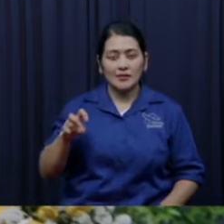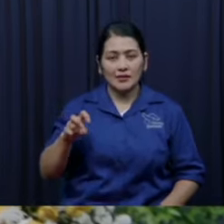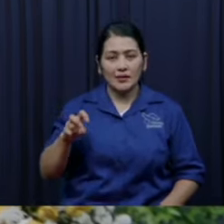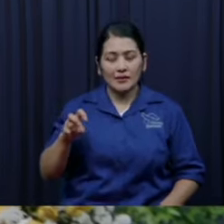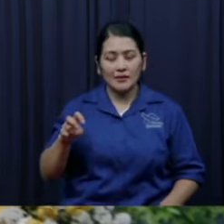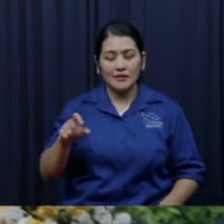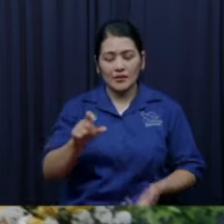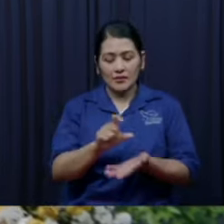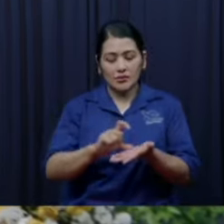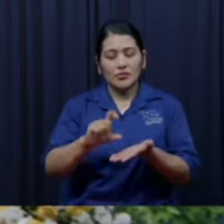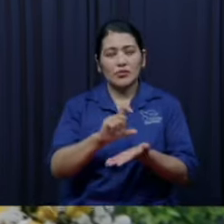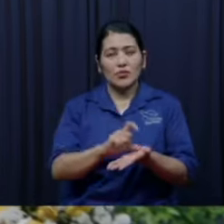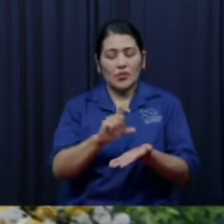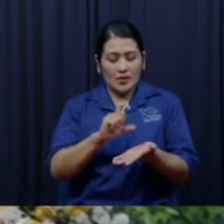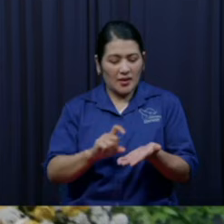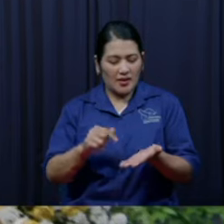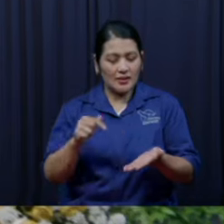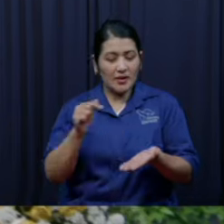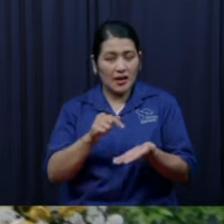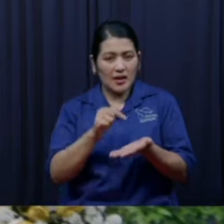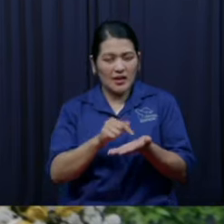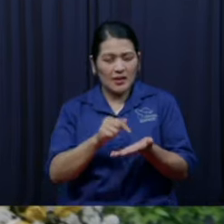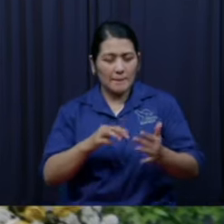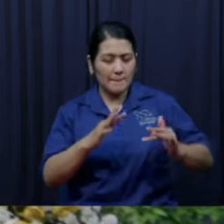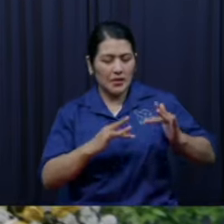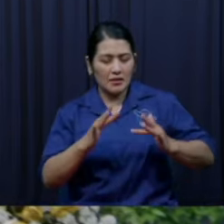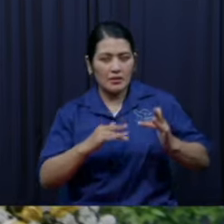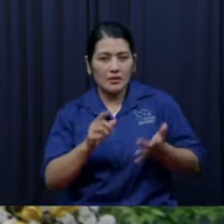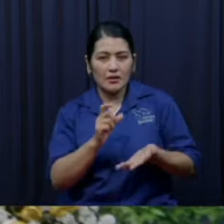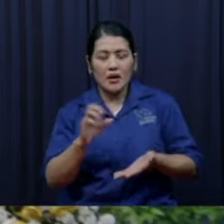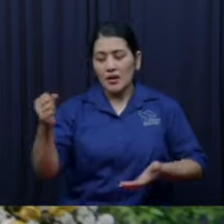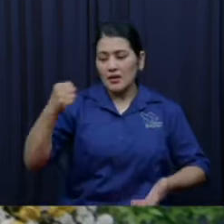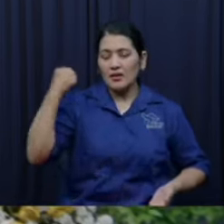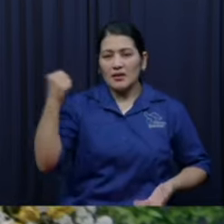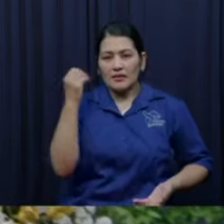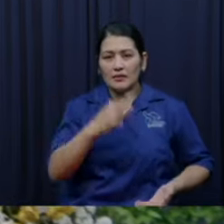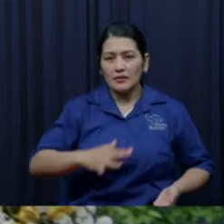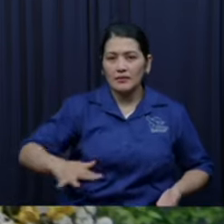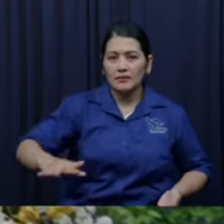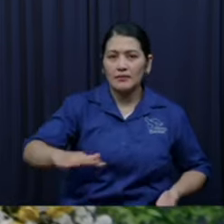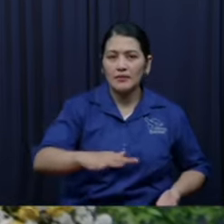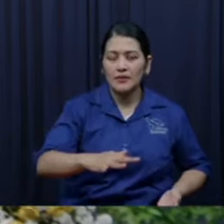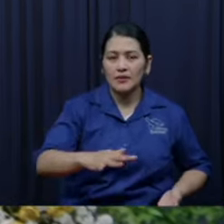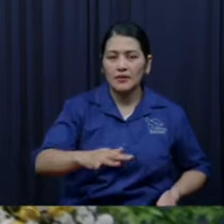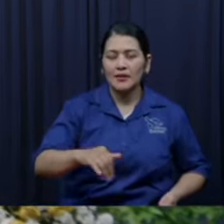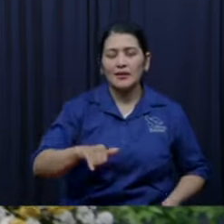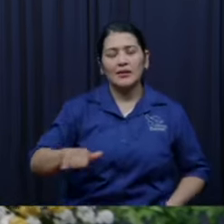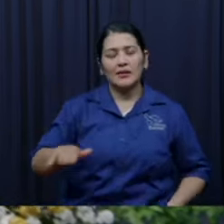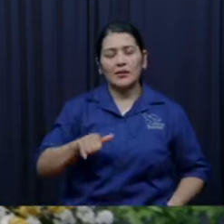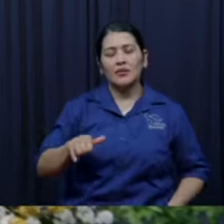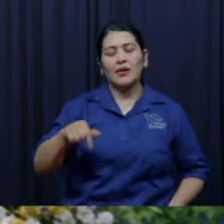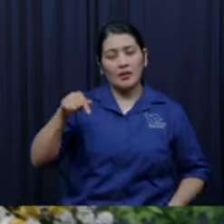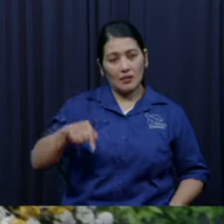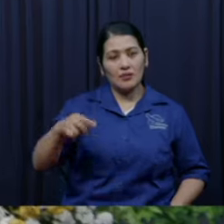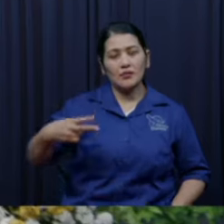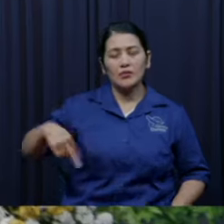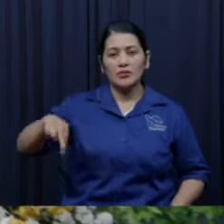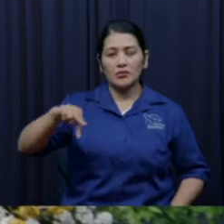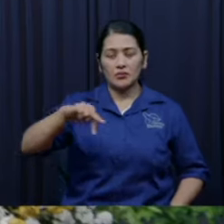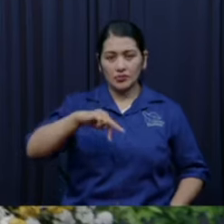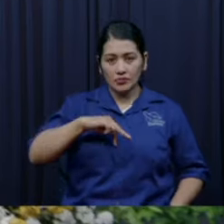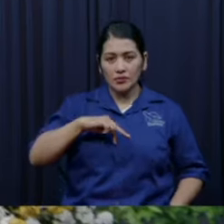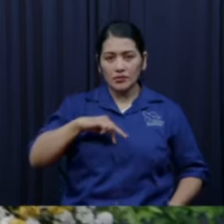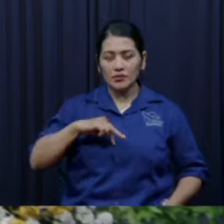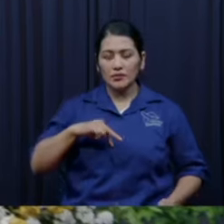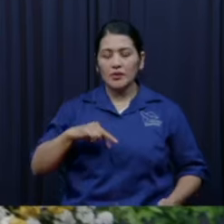tenemos que conquistar nuestra Canaán. Nuestra Canaán, nuestra tierra, nuestra batalla, no es una